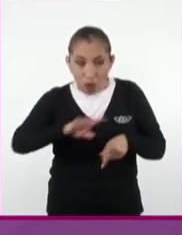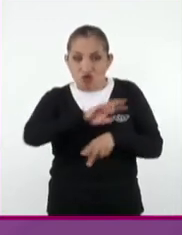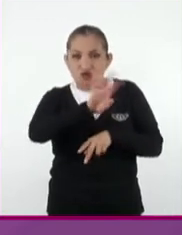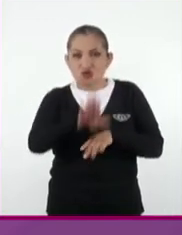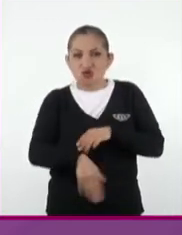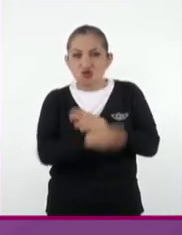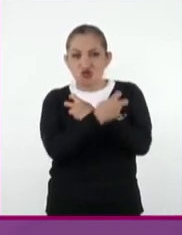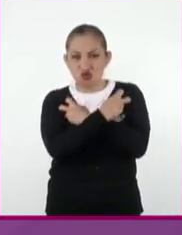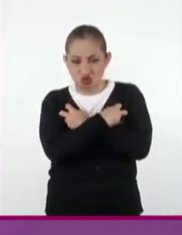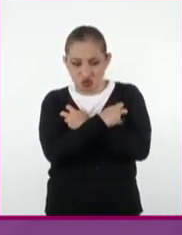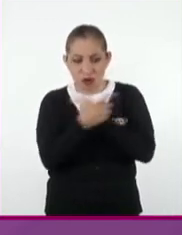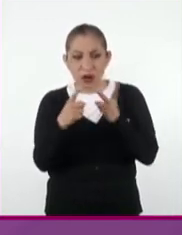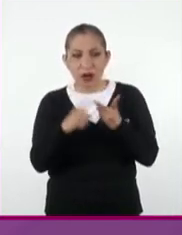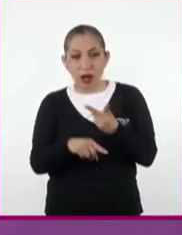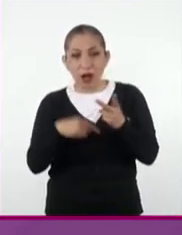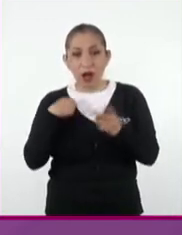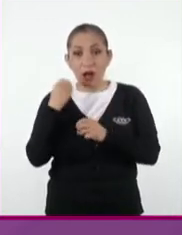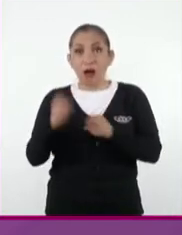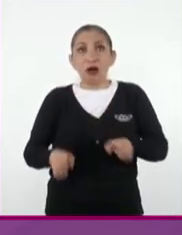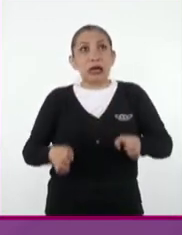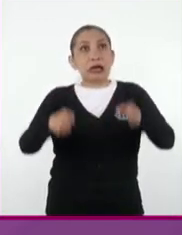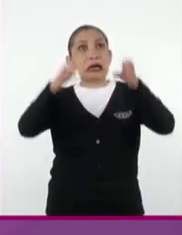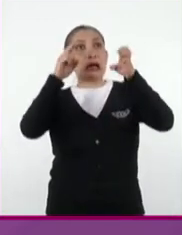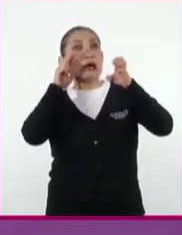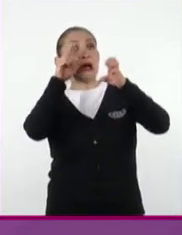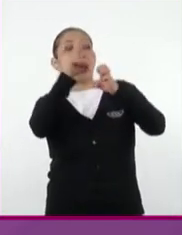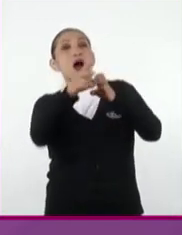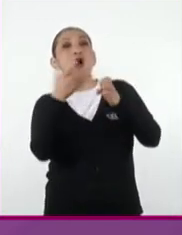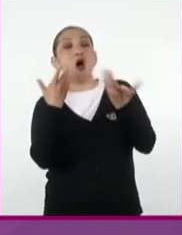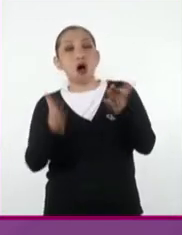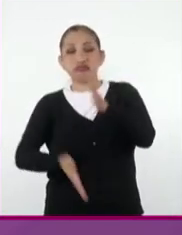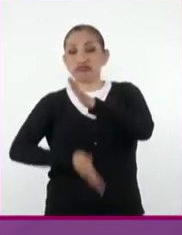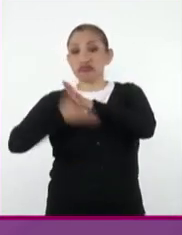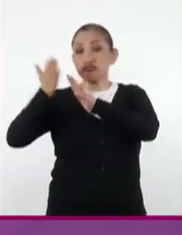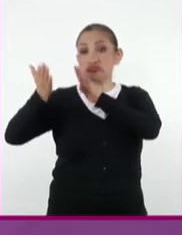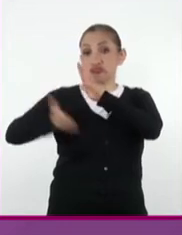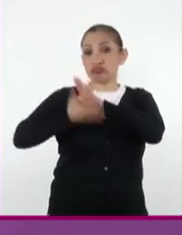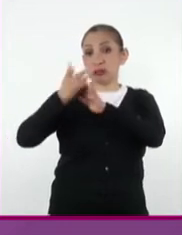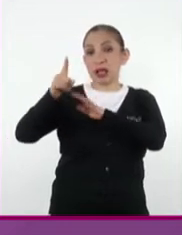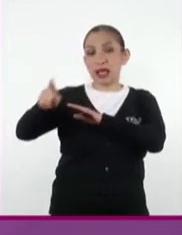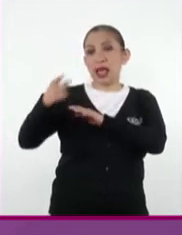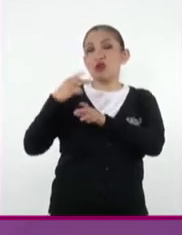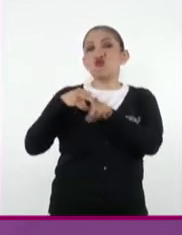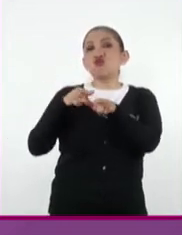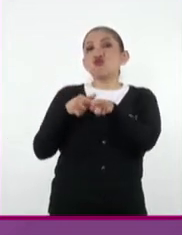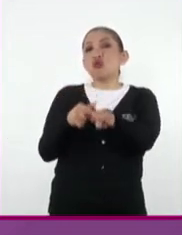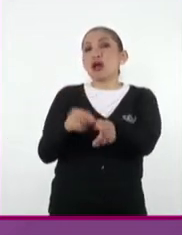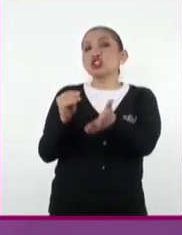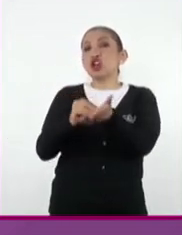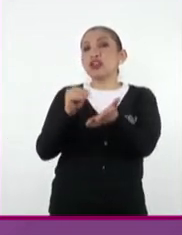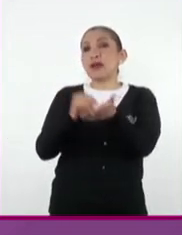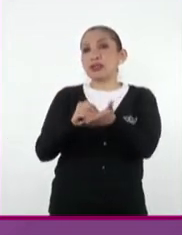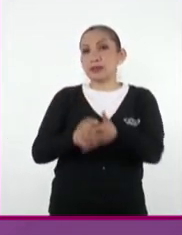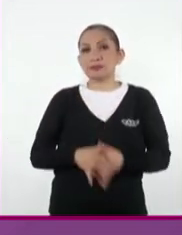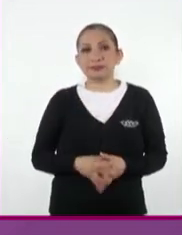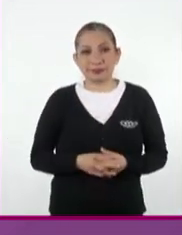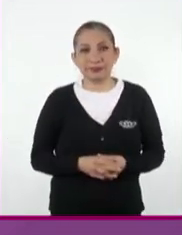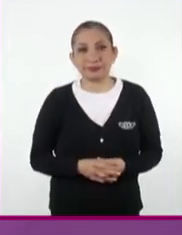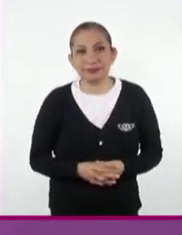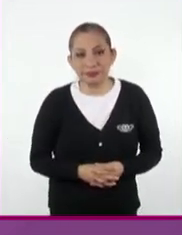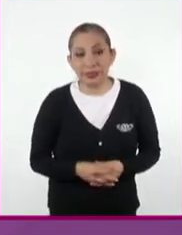fósiles humanos, las obras monumentales y las edificaciones que se conservan en el presente.